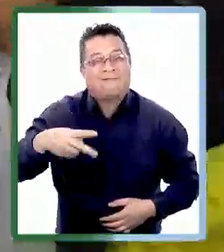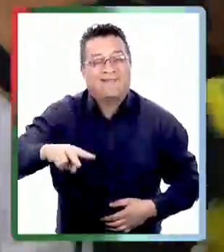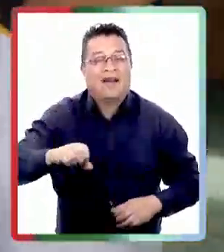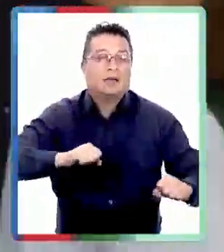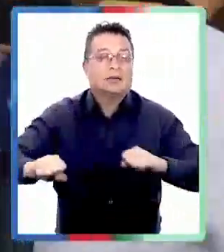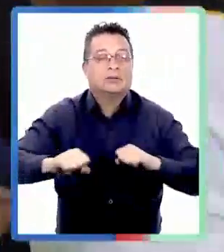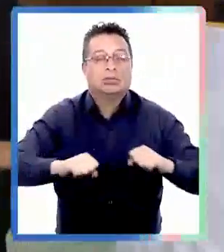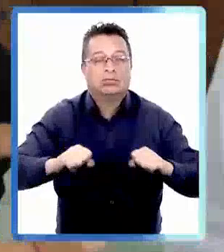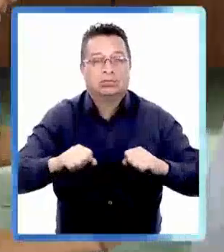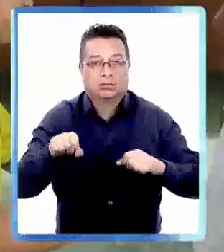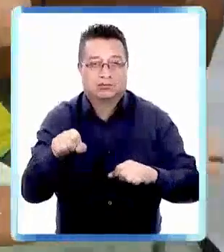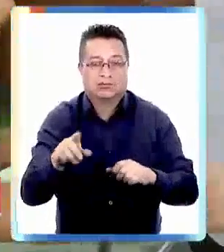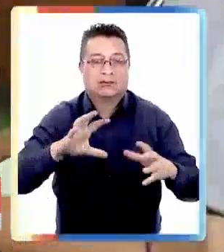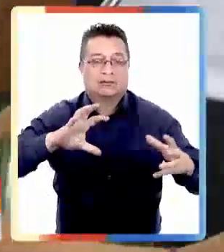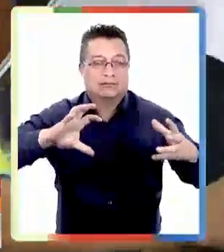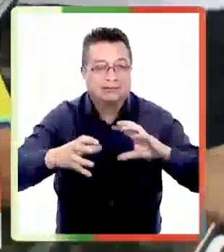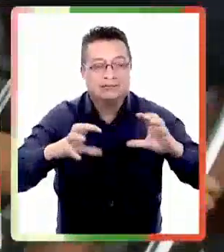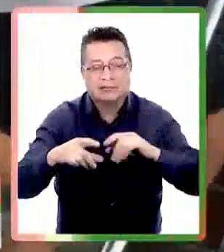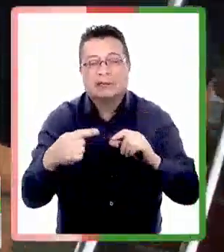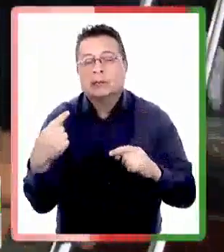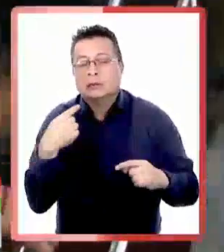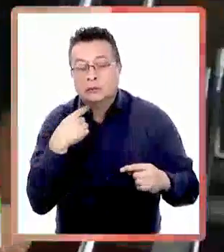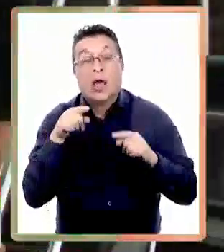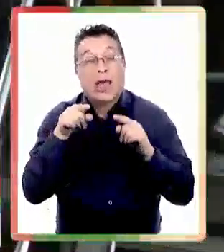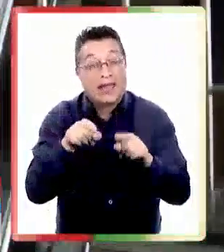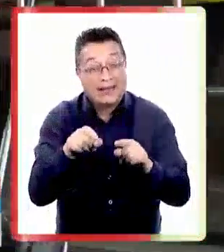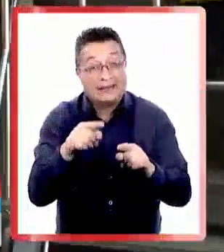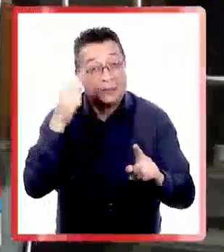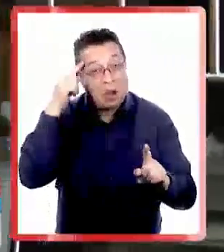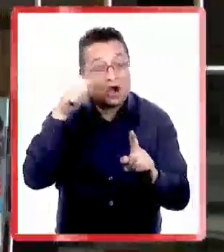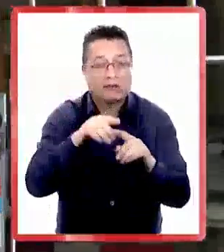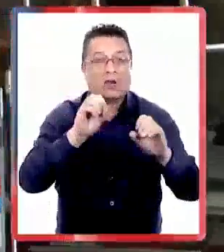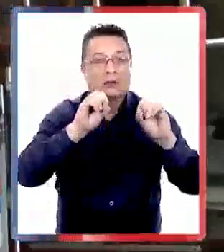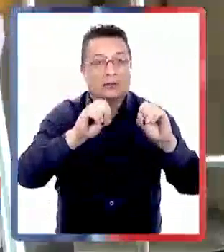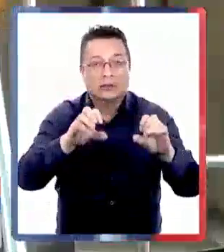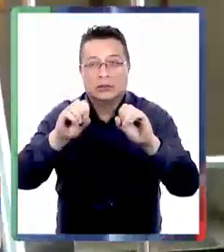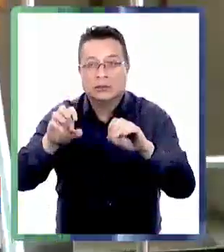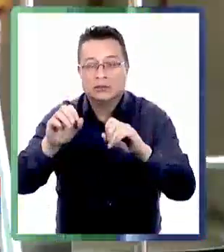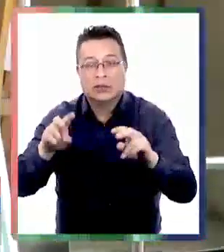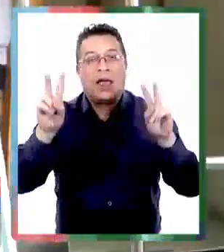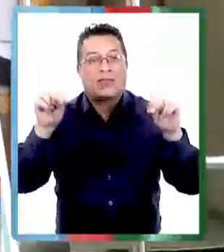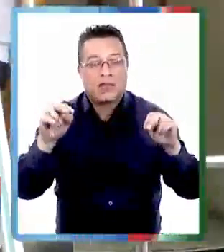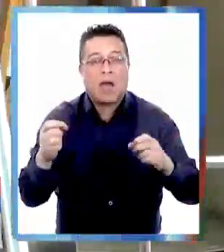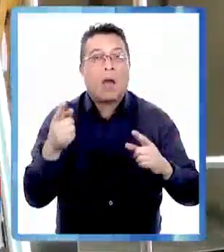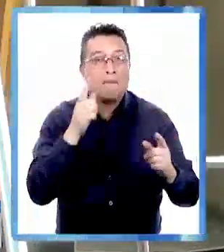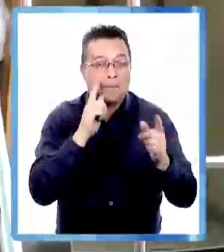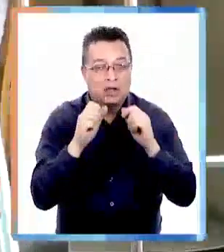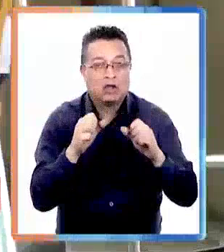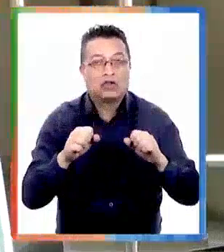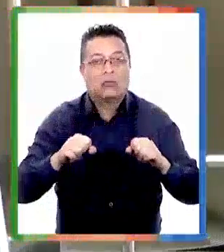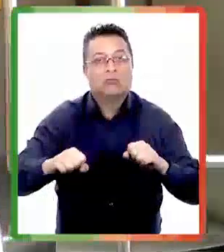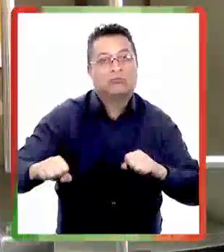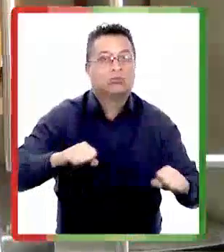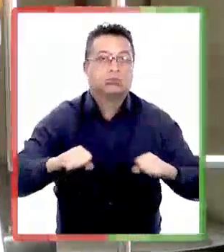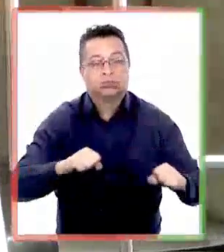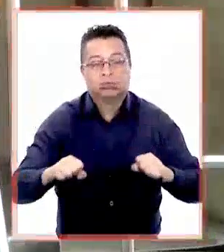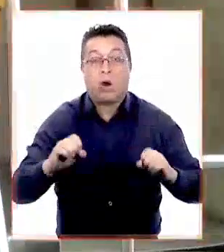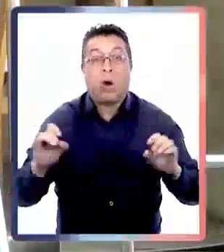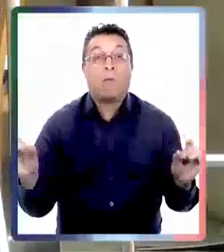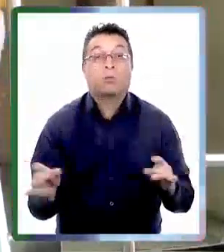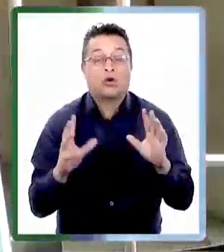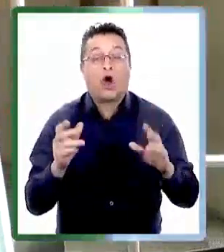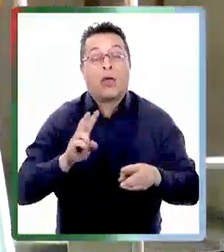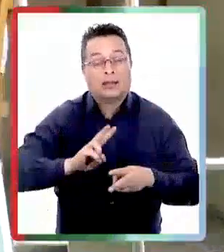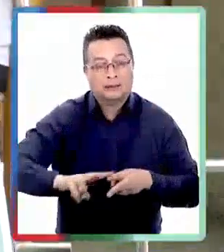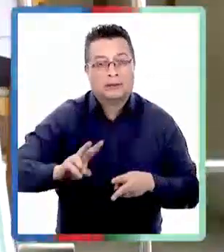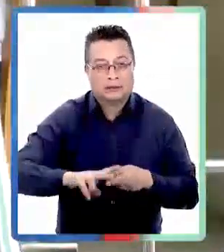Servicio Nacional de Prevención de Riesgos de Desastre cuyo objetivo es educar en torno al riesgo de un movimiento telúrico y